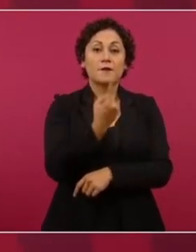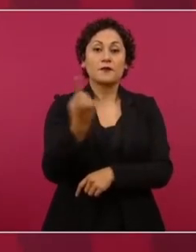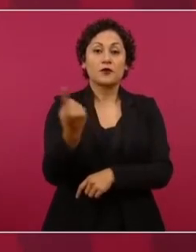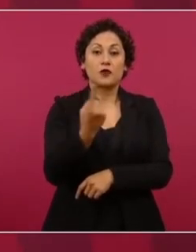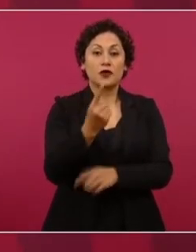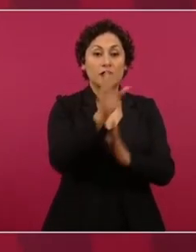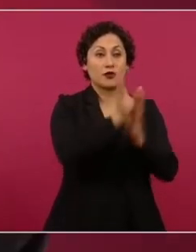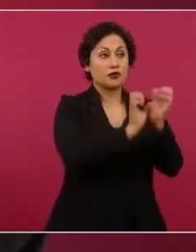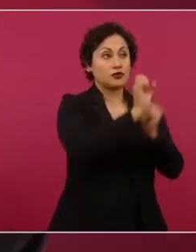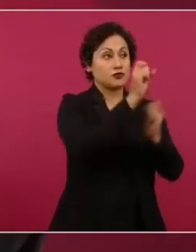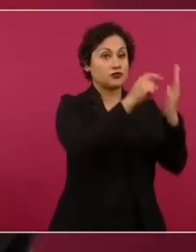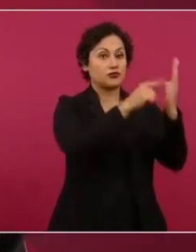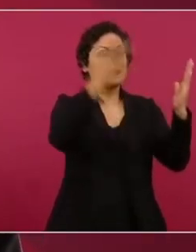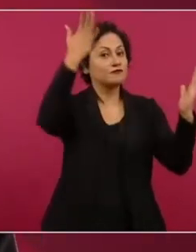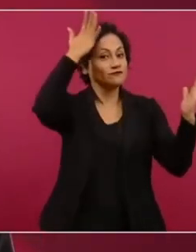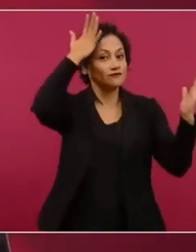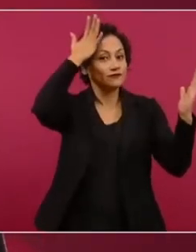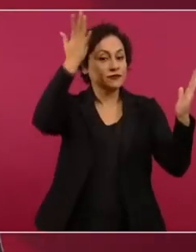está en la Constitución.